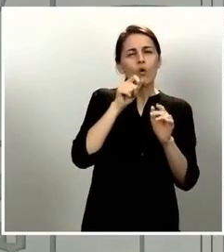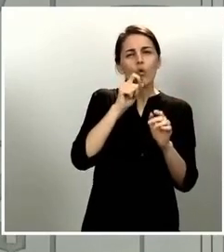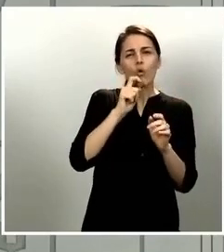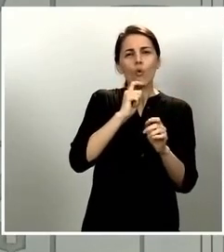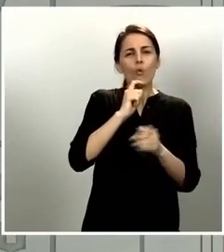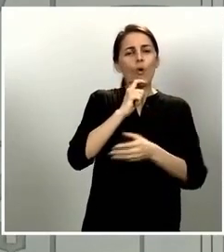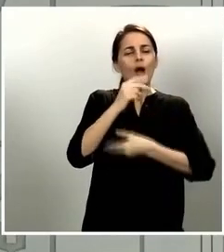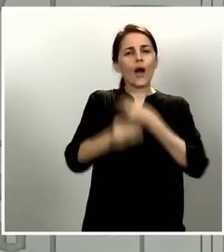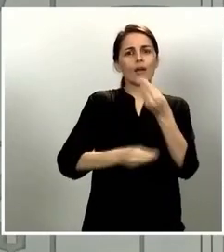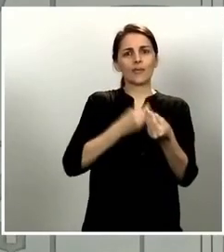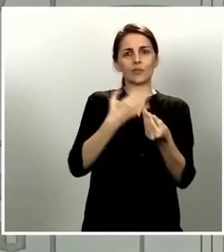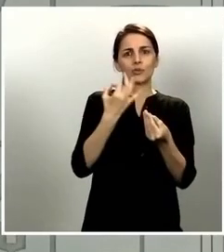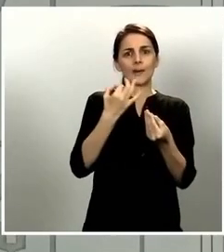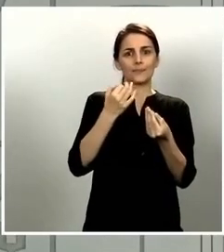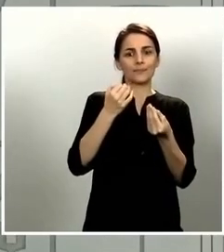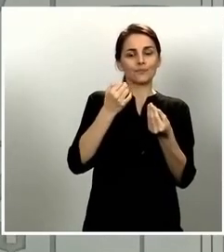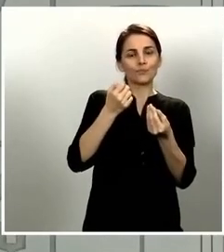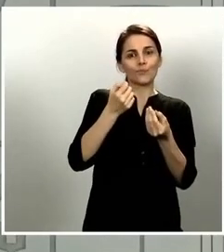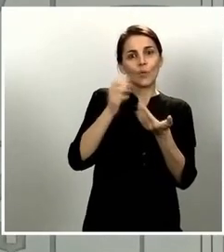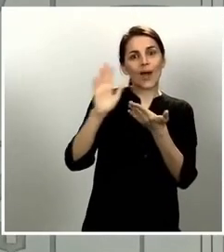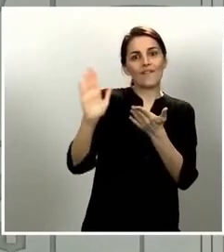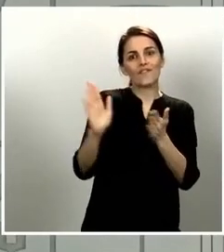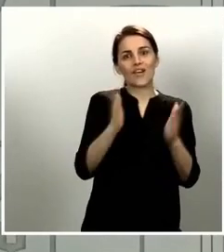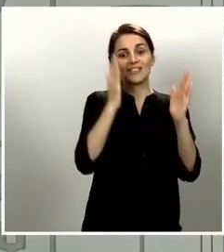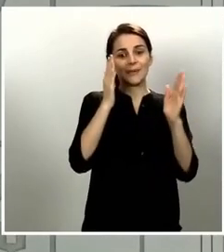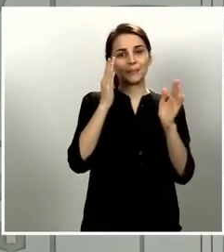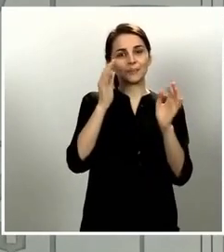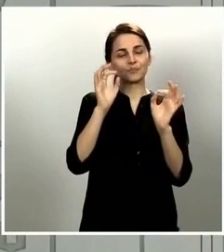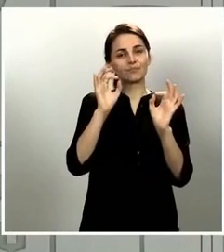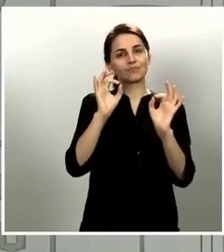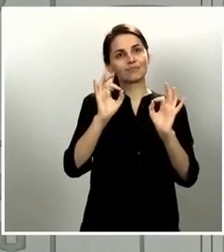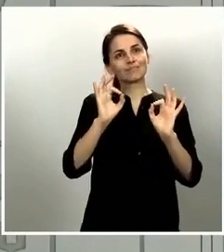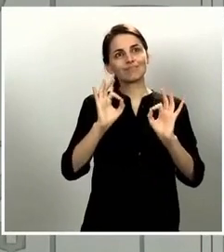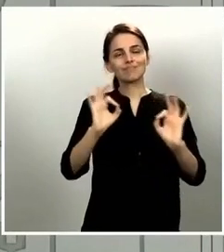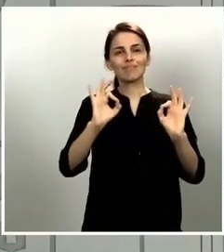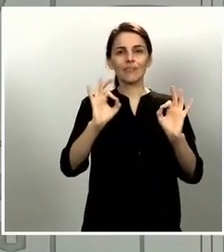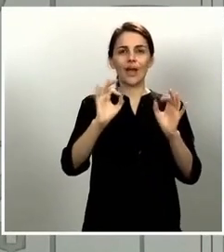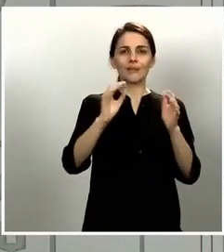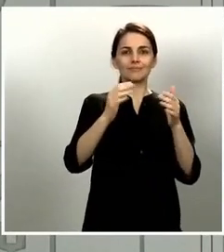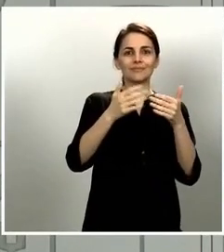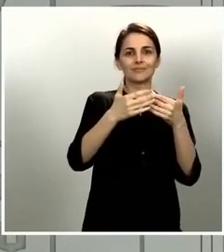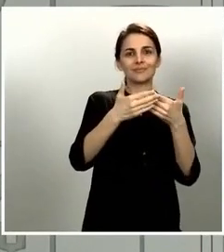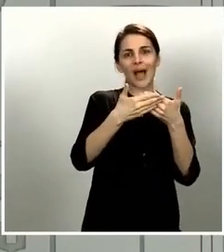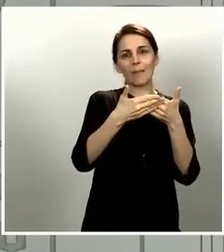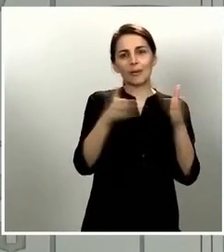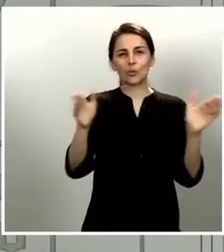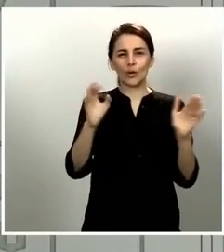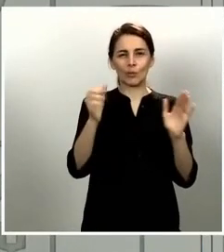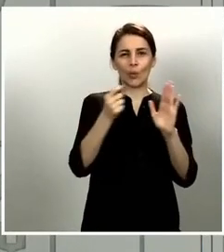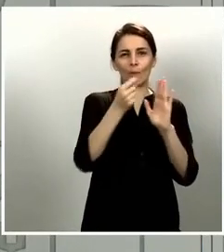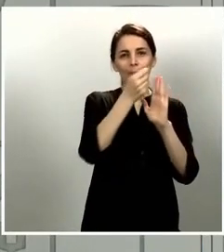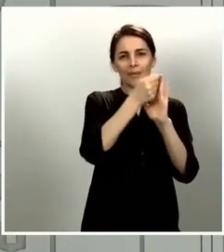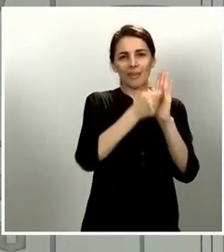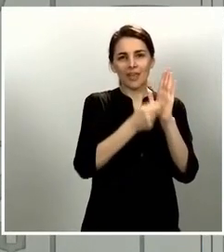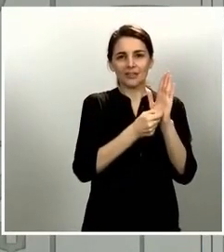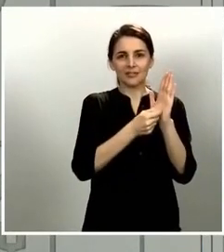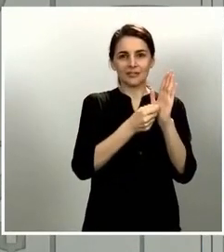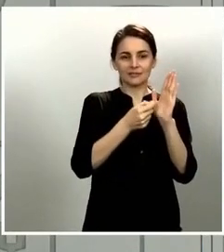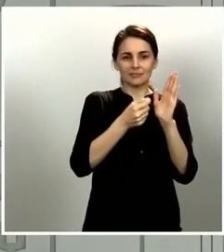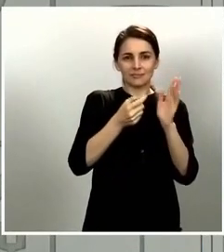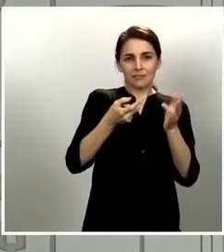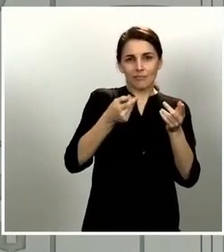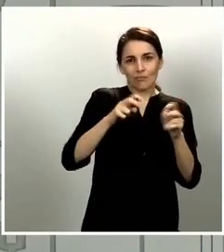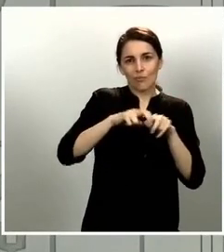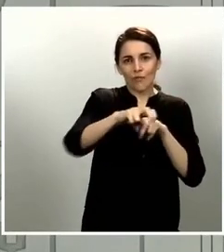pasando a una fase de apertura de las medidas de restricción de la libertad o de restricción de la movilidad